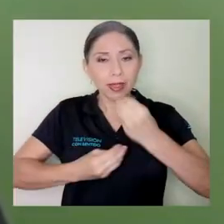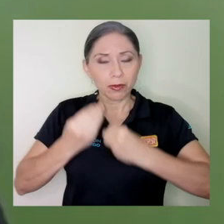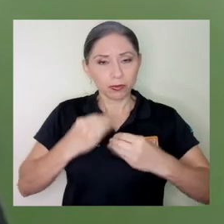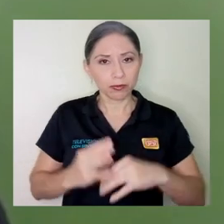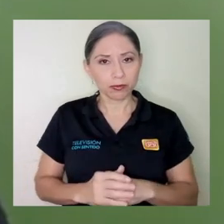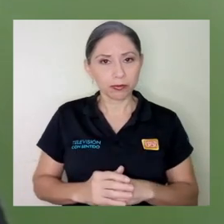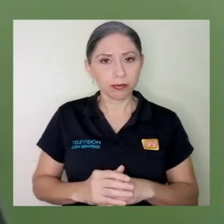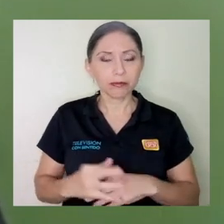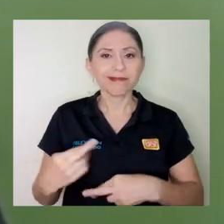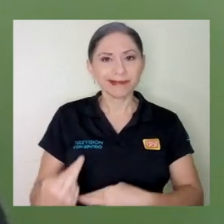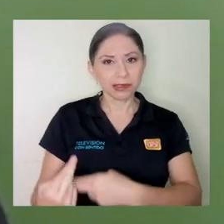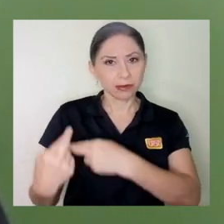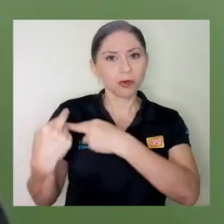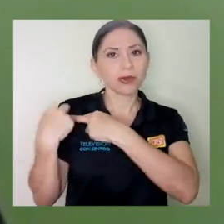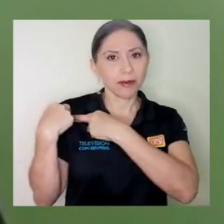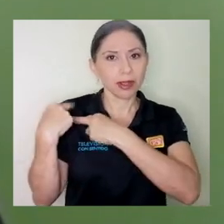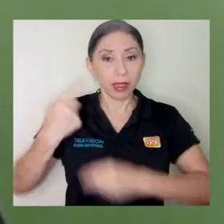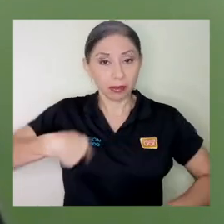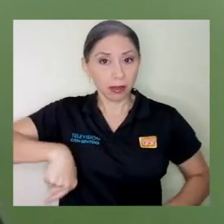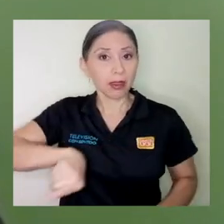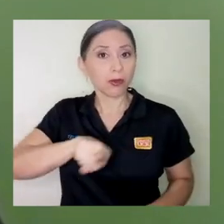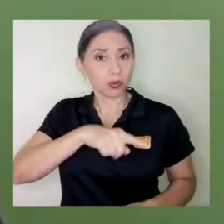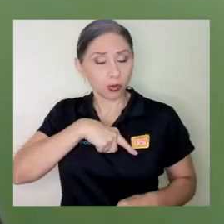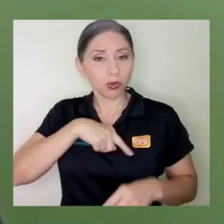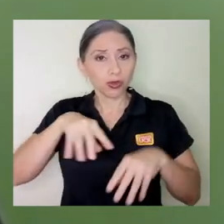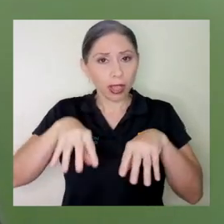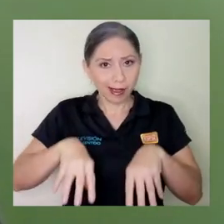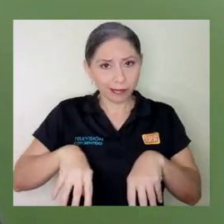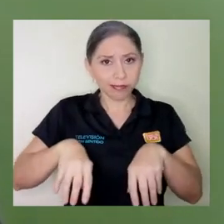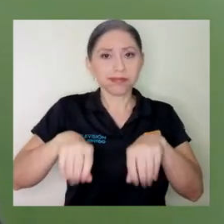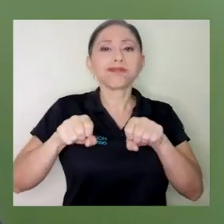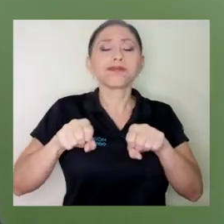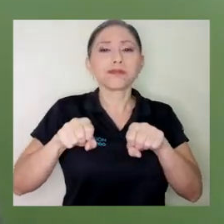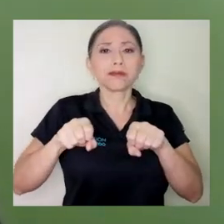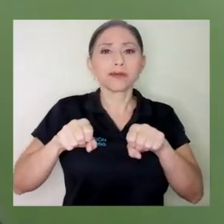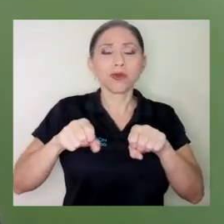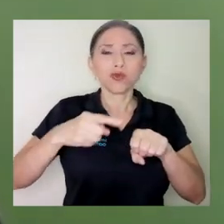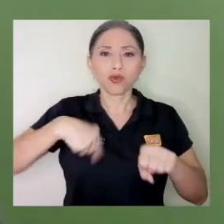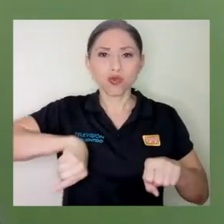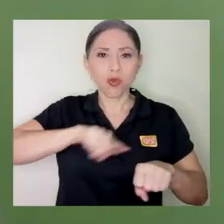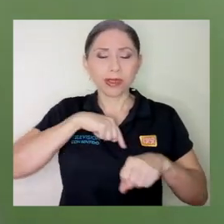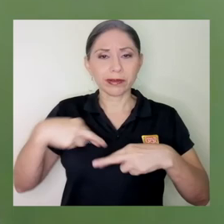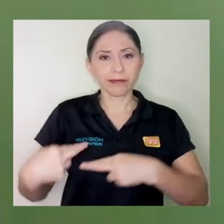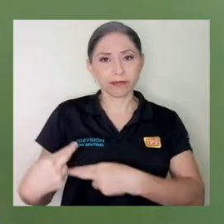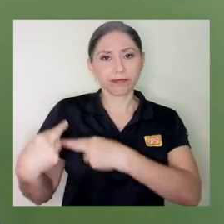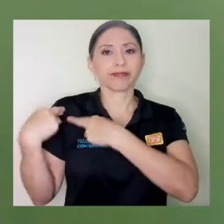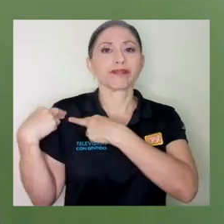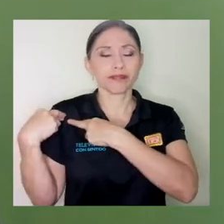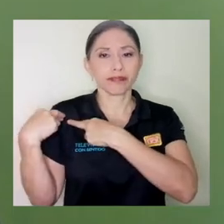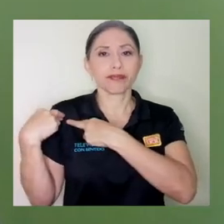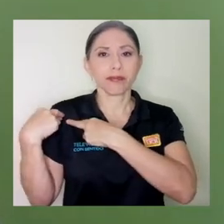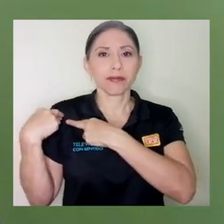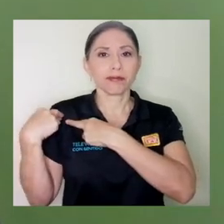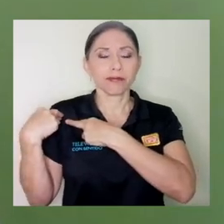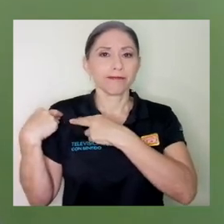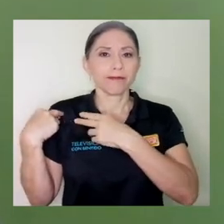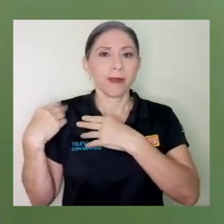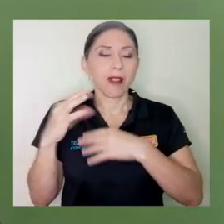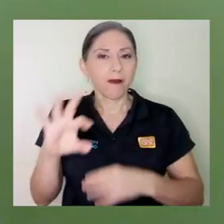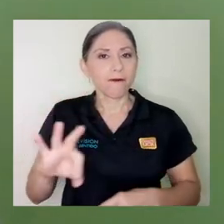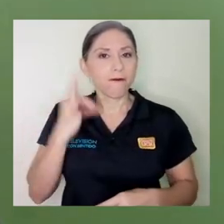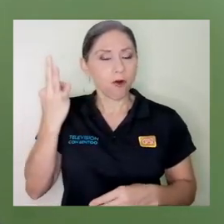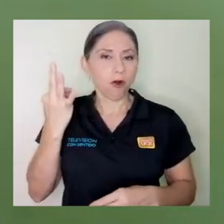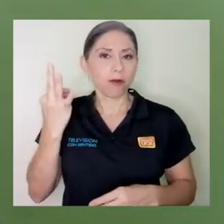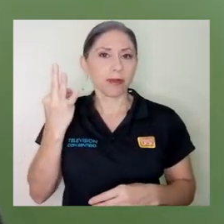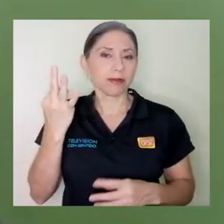responsabilidad de asumir nosotros también lo que nos corresponde en la parte en la que